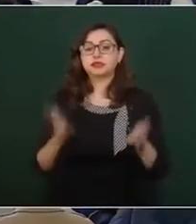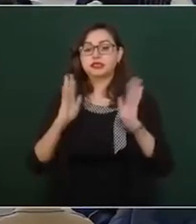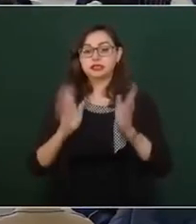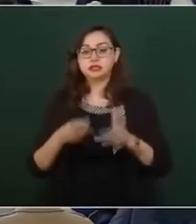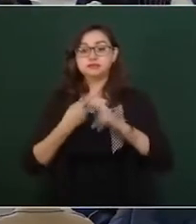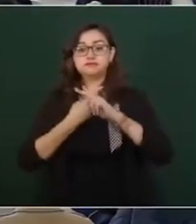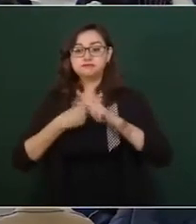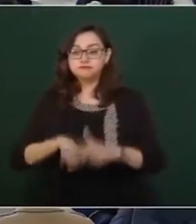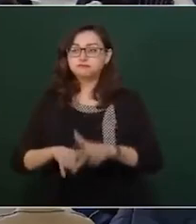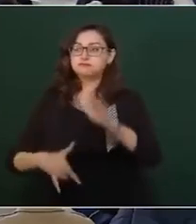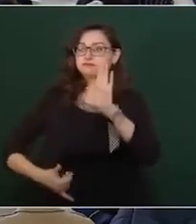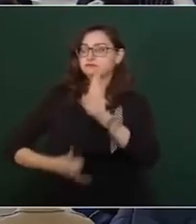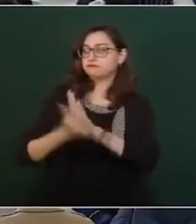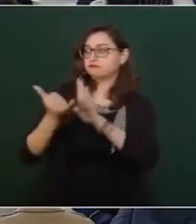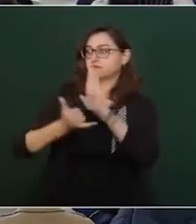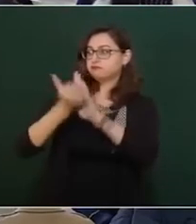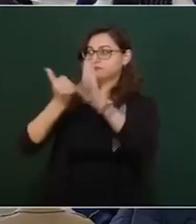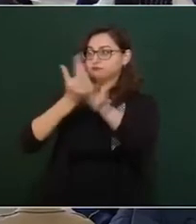construcción.